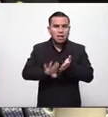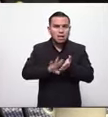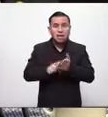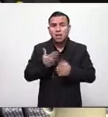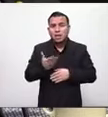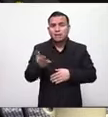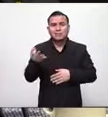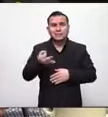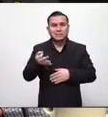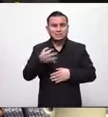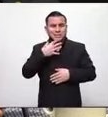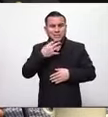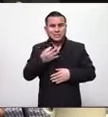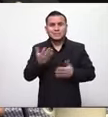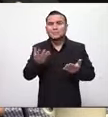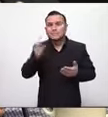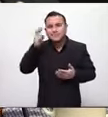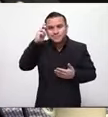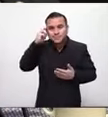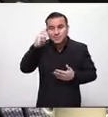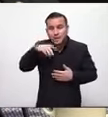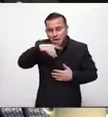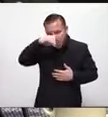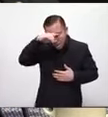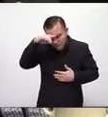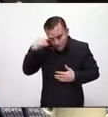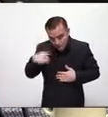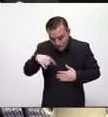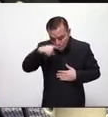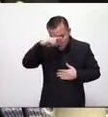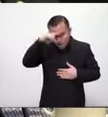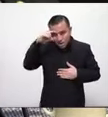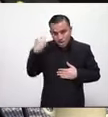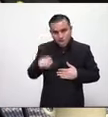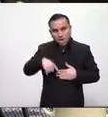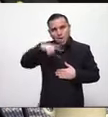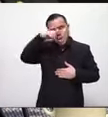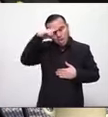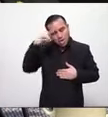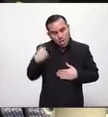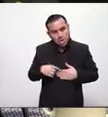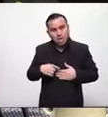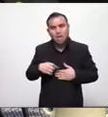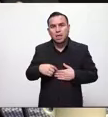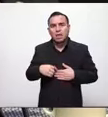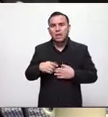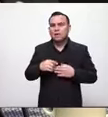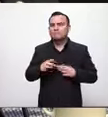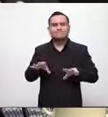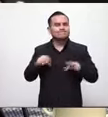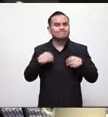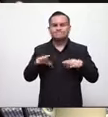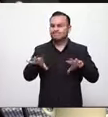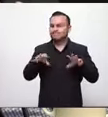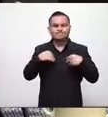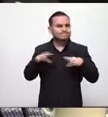necesarios pero atrás de eso hay un trabajo de estar oponiéndose de estar dilatando lo que